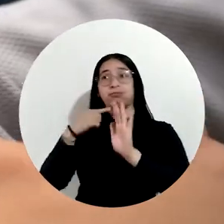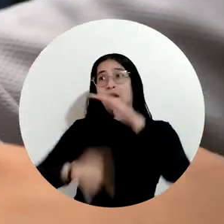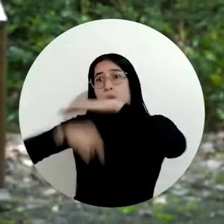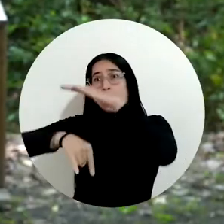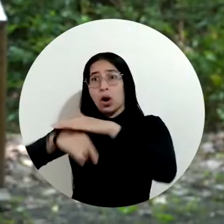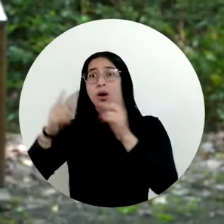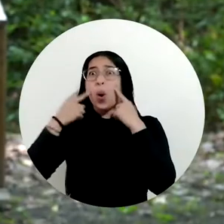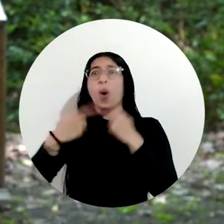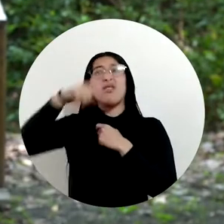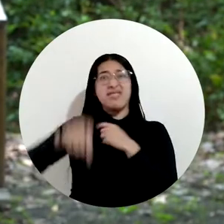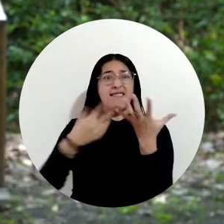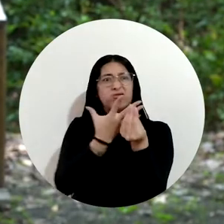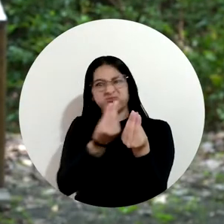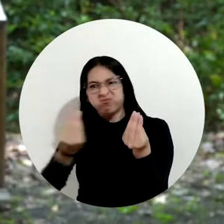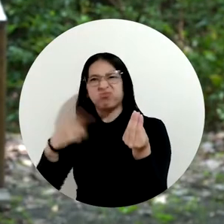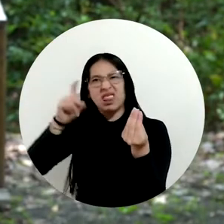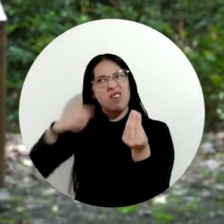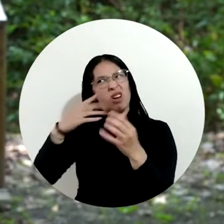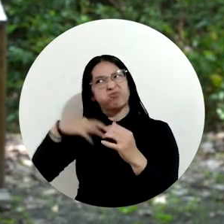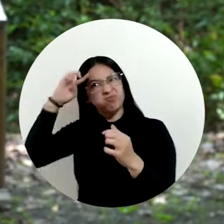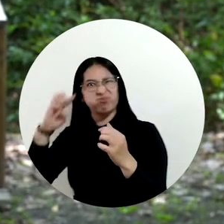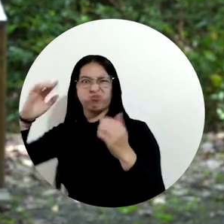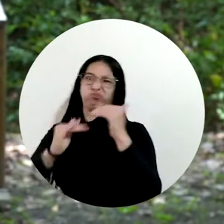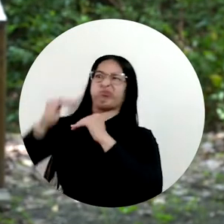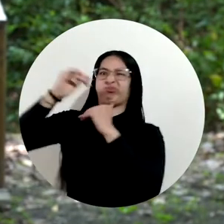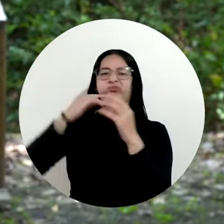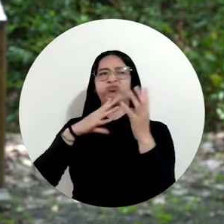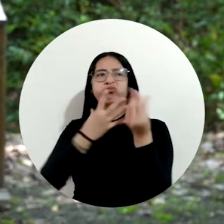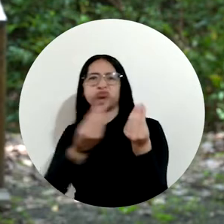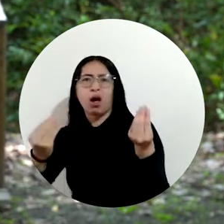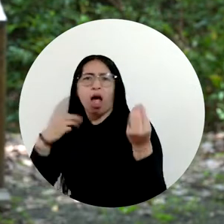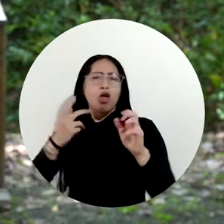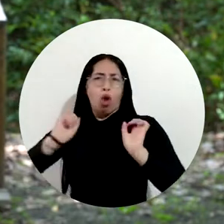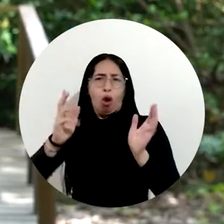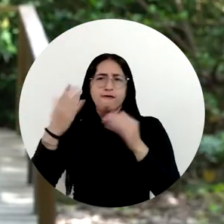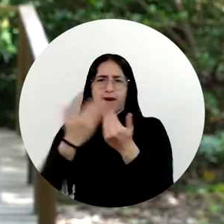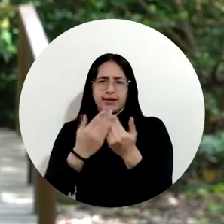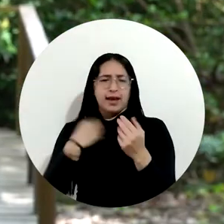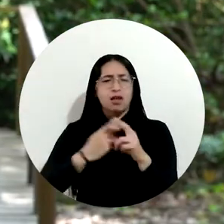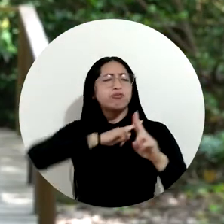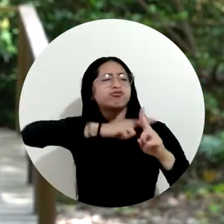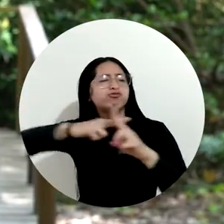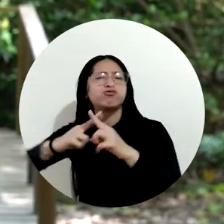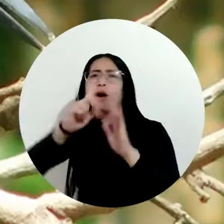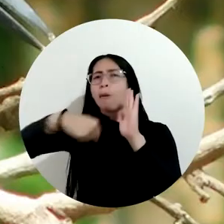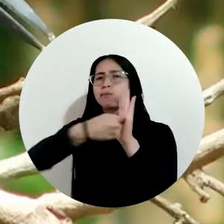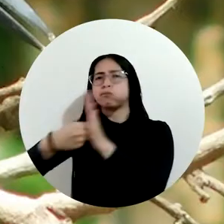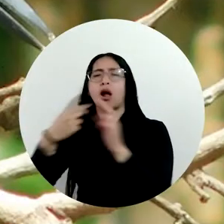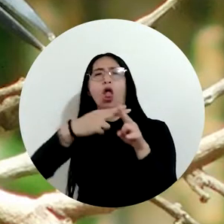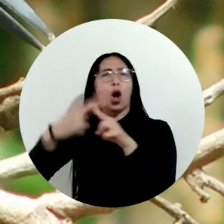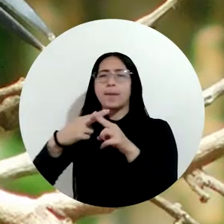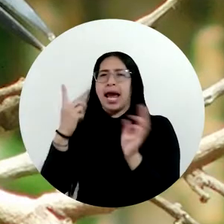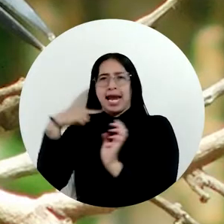observadores. No tiene una clasificación taxonómica, puede manejarse a partir de nombres comunes, pero también de nombres científicos y